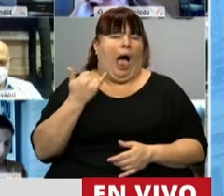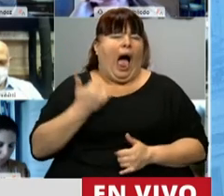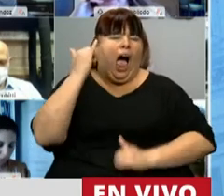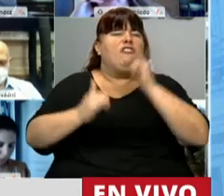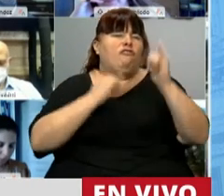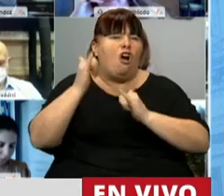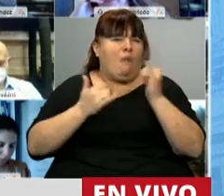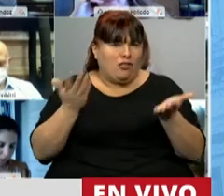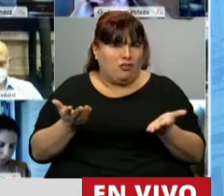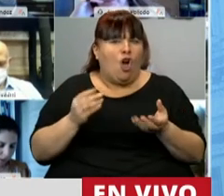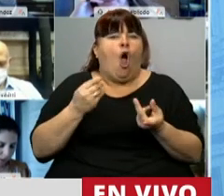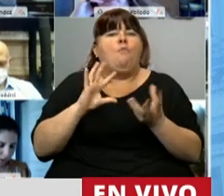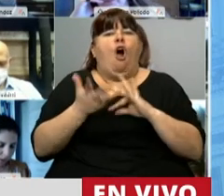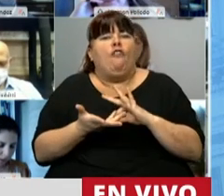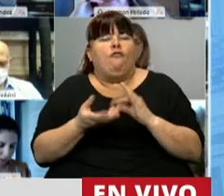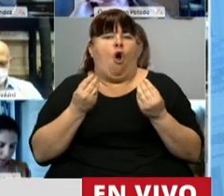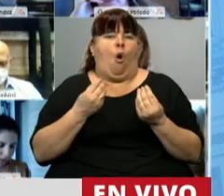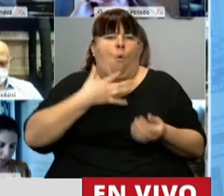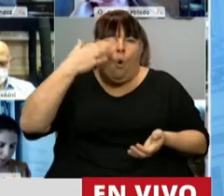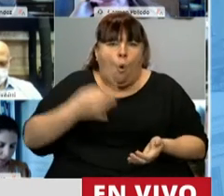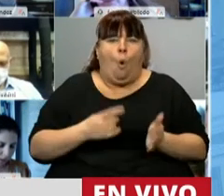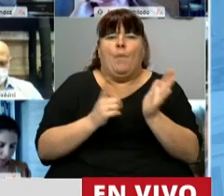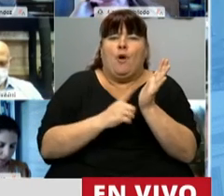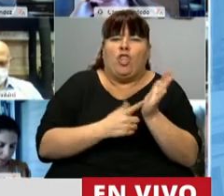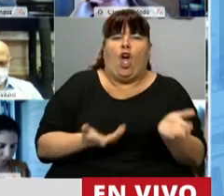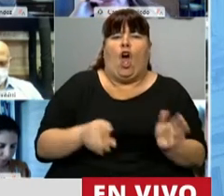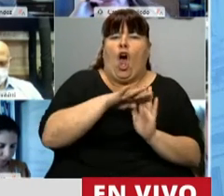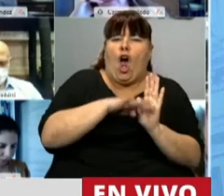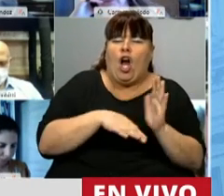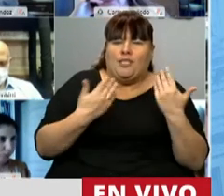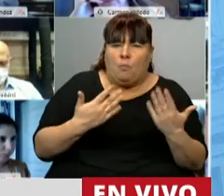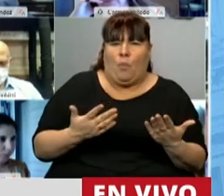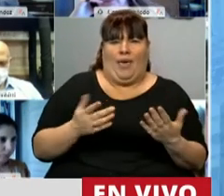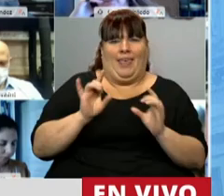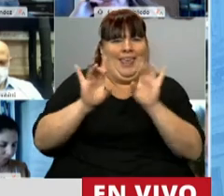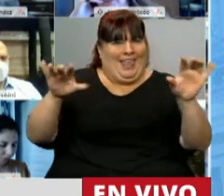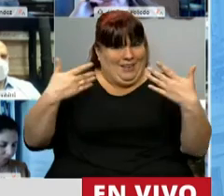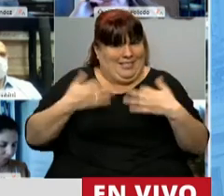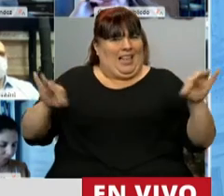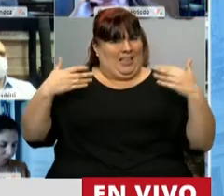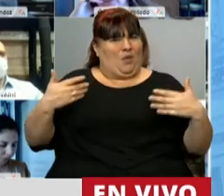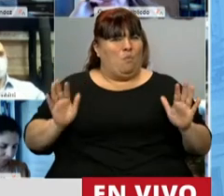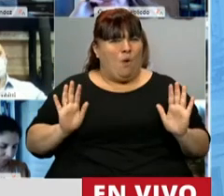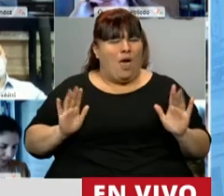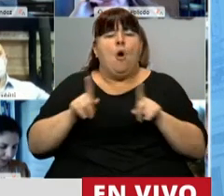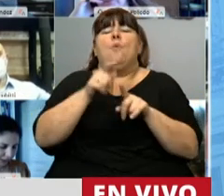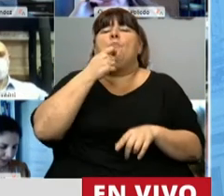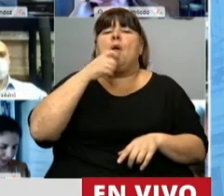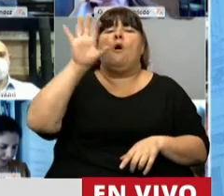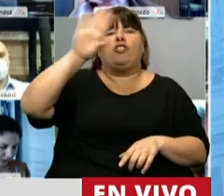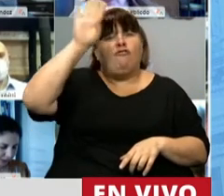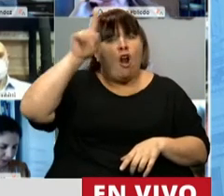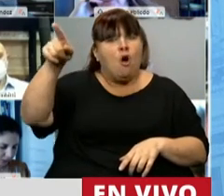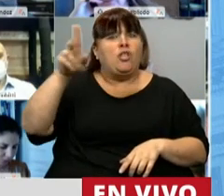información de qué manera podemos cumplir con los protocolos y evitar el contagio. Como por ejemplo en la provincia de